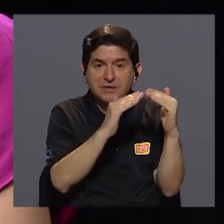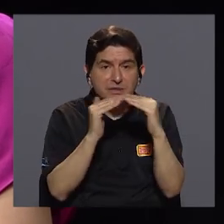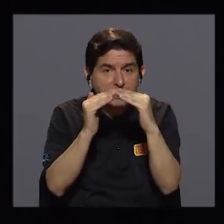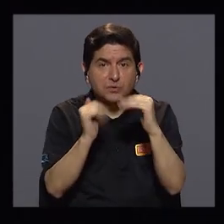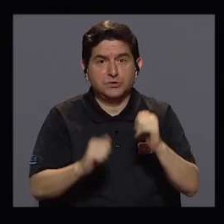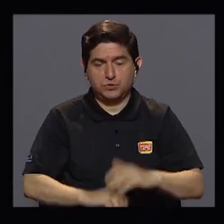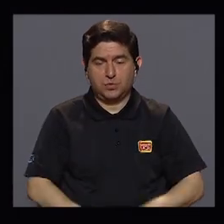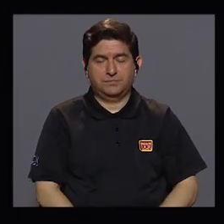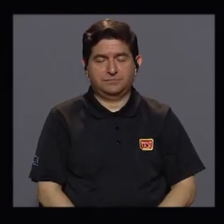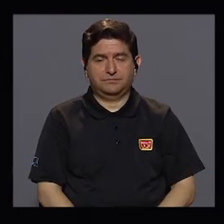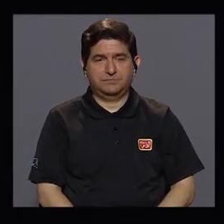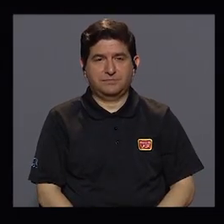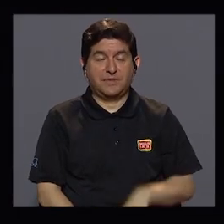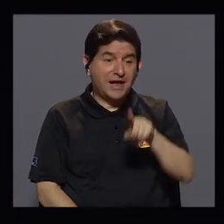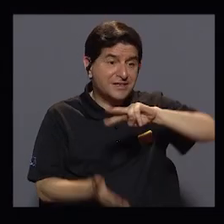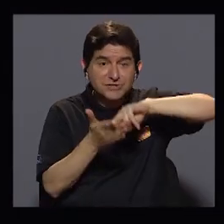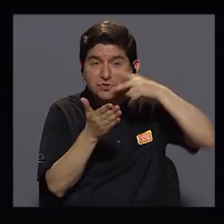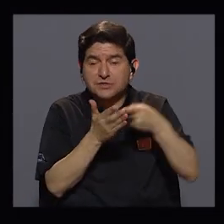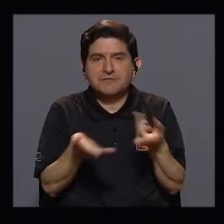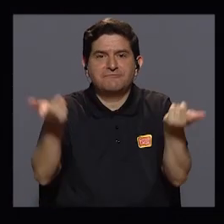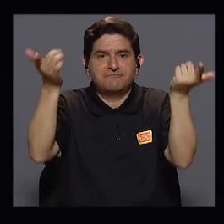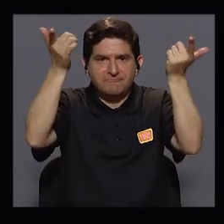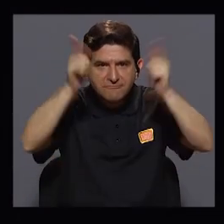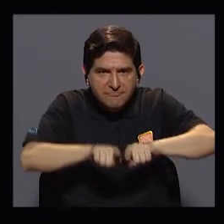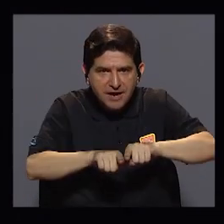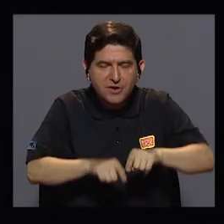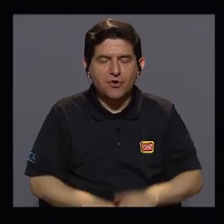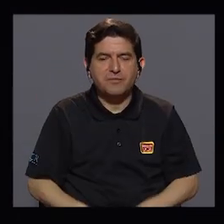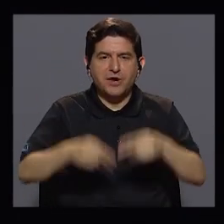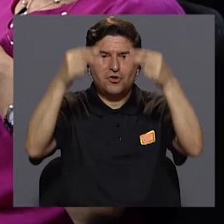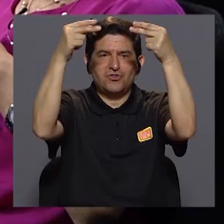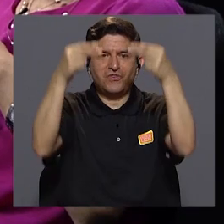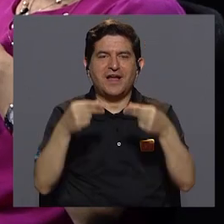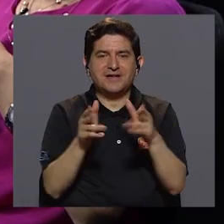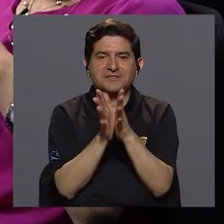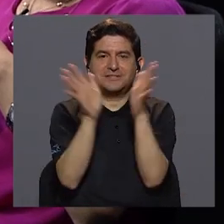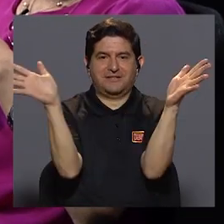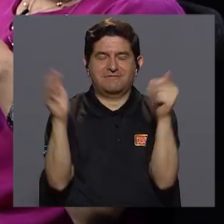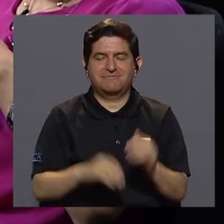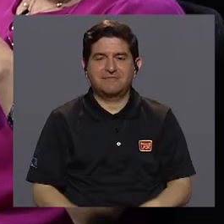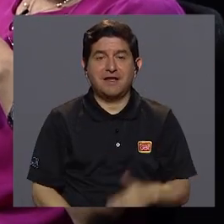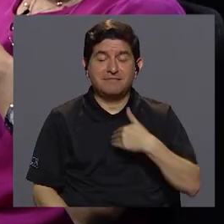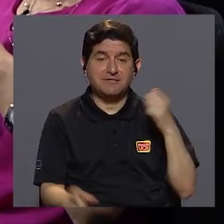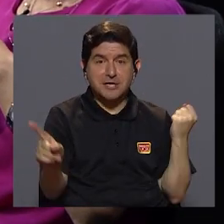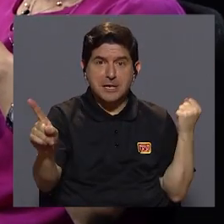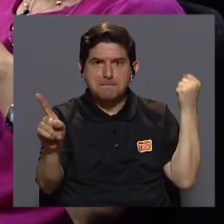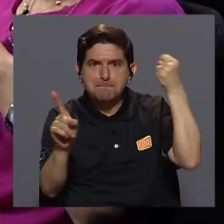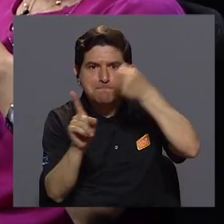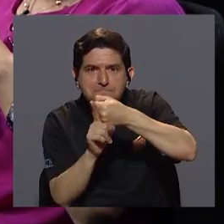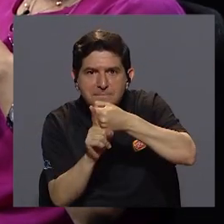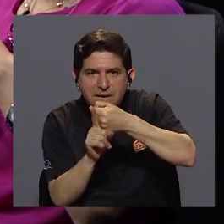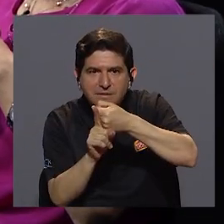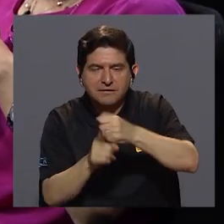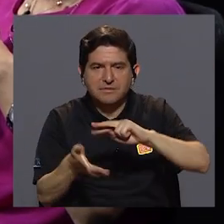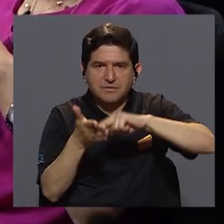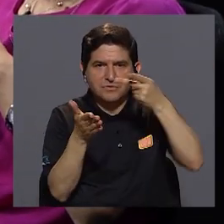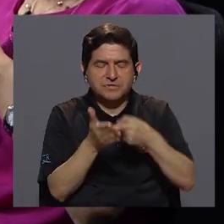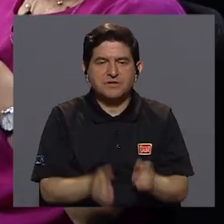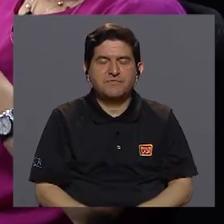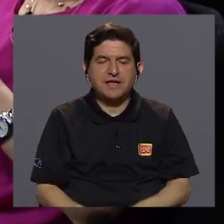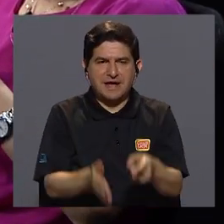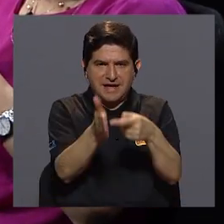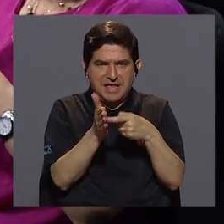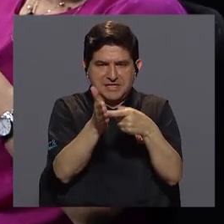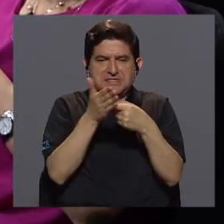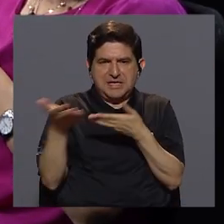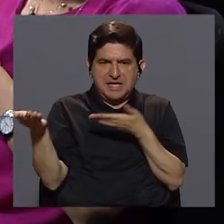población. Y esto se convierte en un fenómeno de hacienda pública porque va a tener un impacto sobre lo que es la demanda